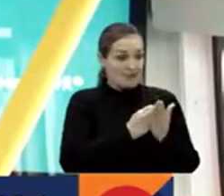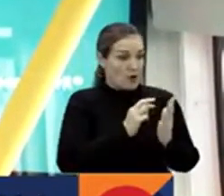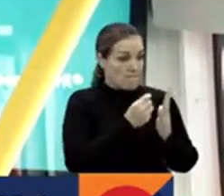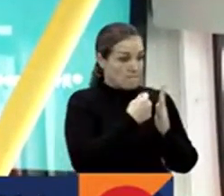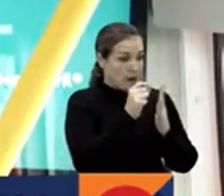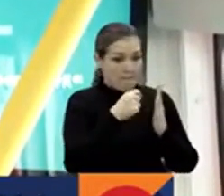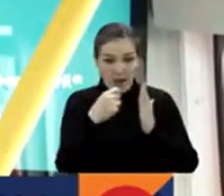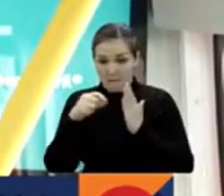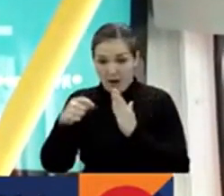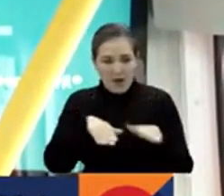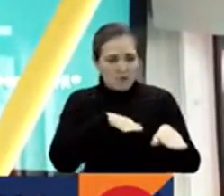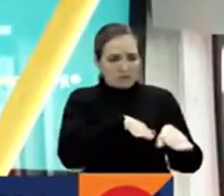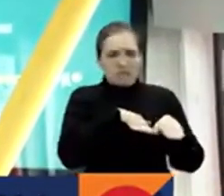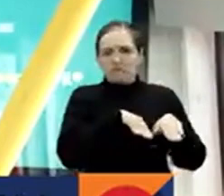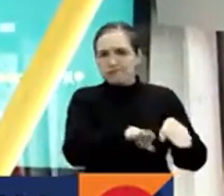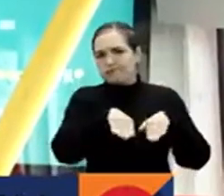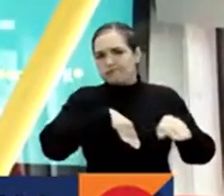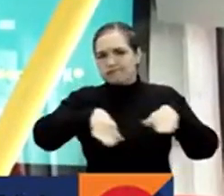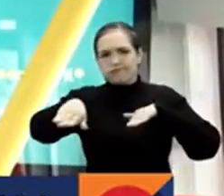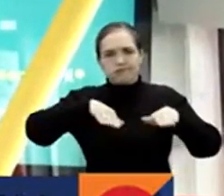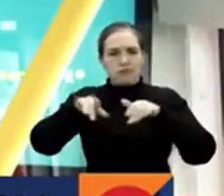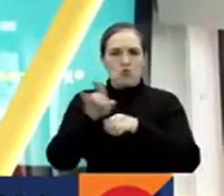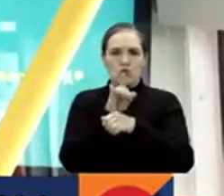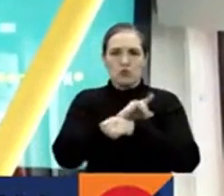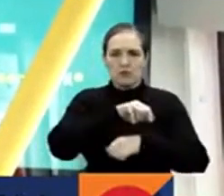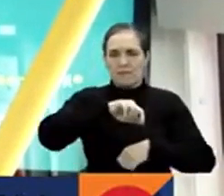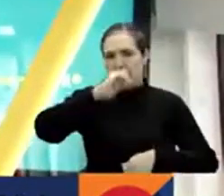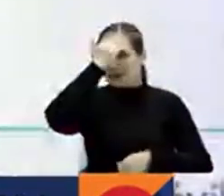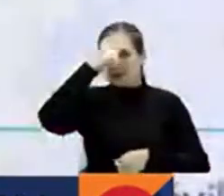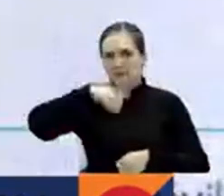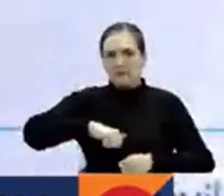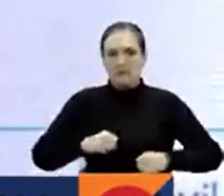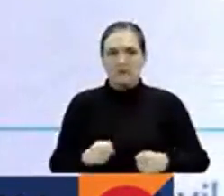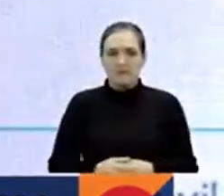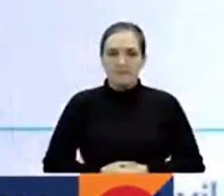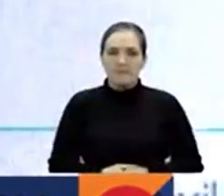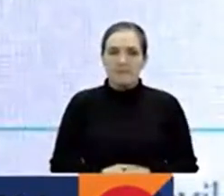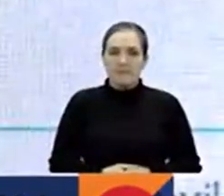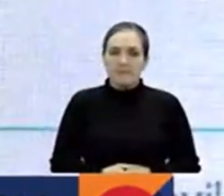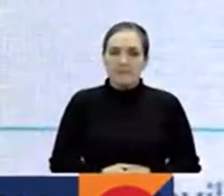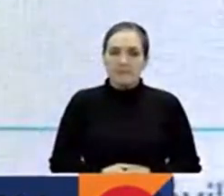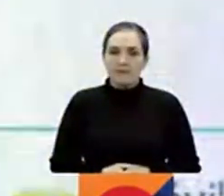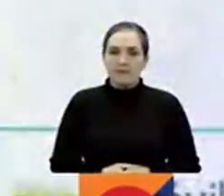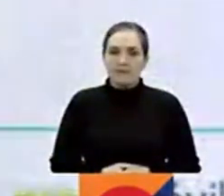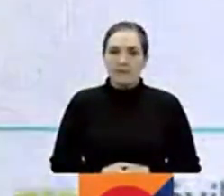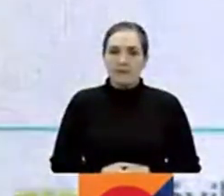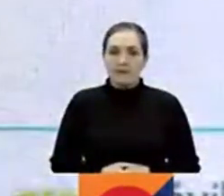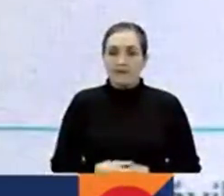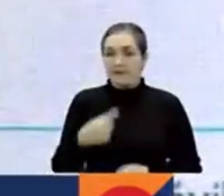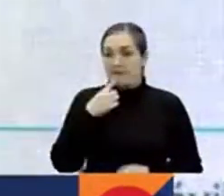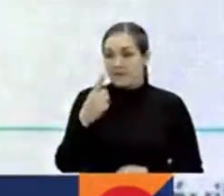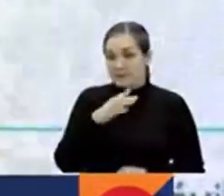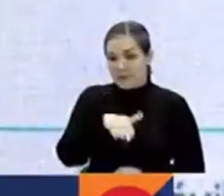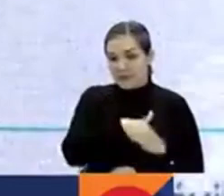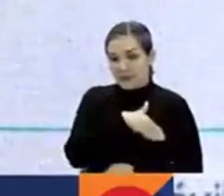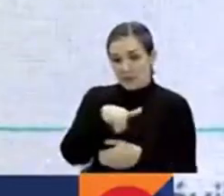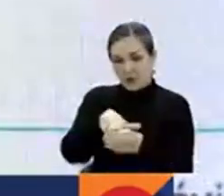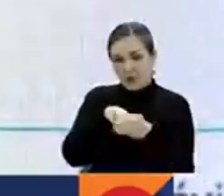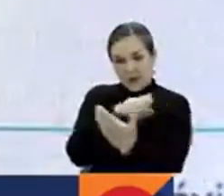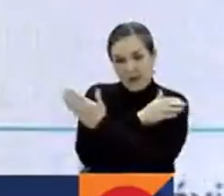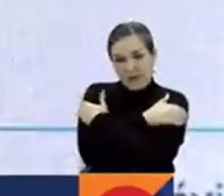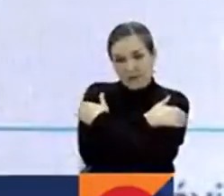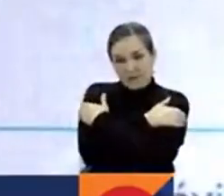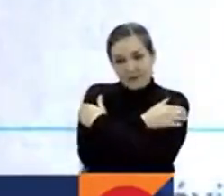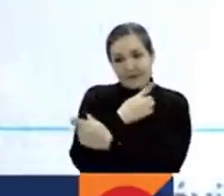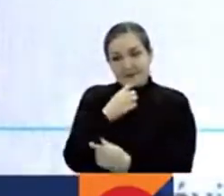movilizarse por las principales vías de la capital del país. Esperamos, vice y al señor ministro de Transporte le mandamos un abrazo.